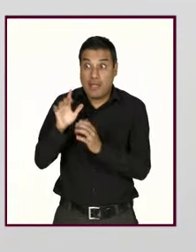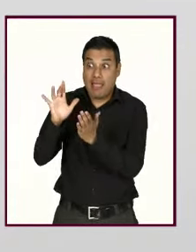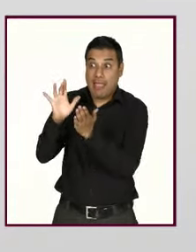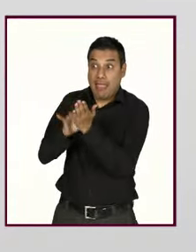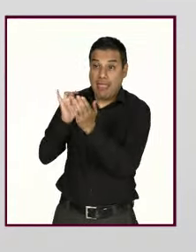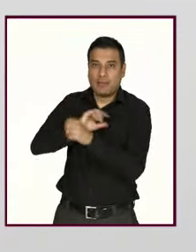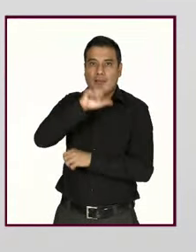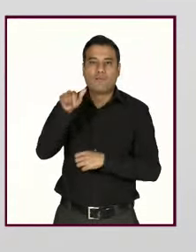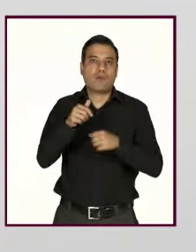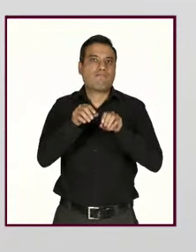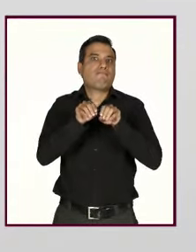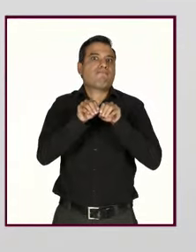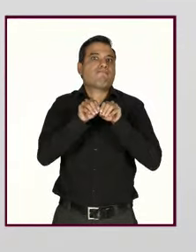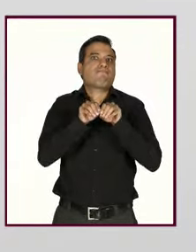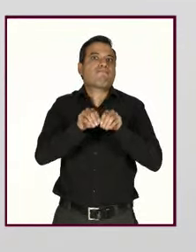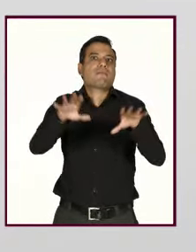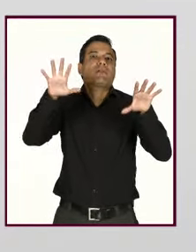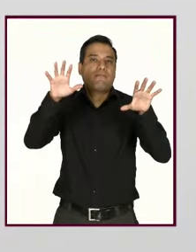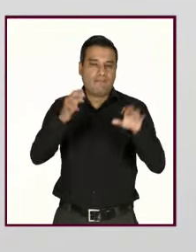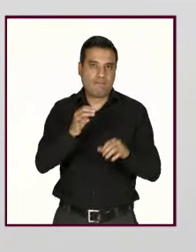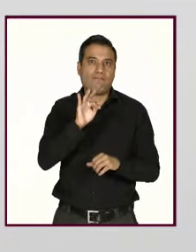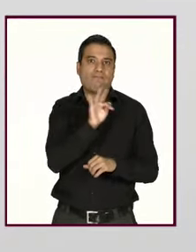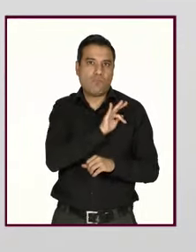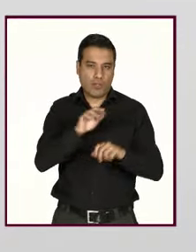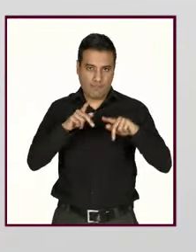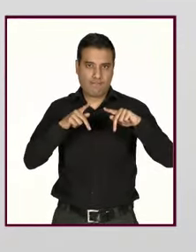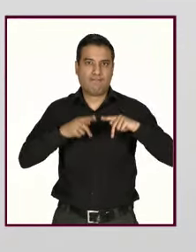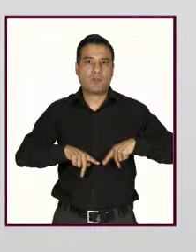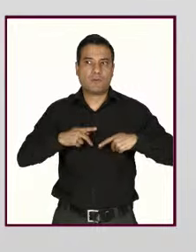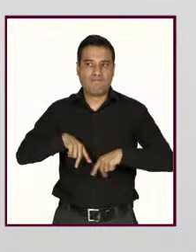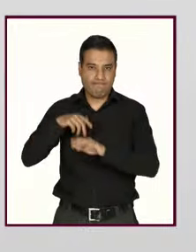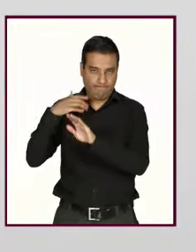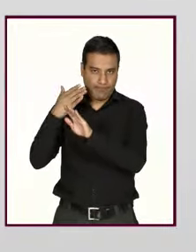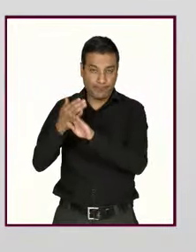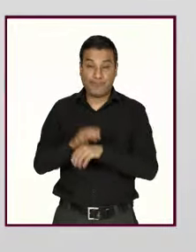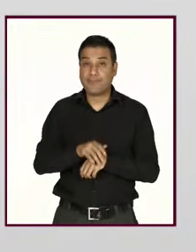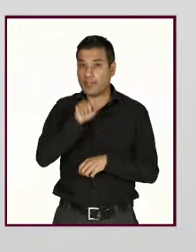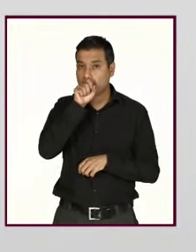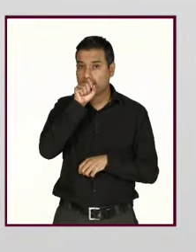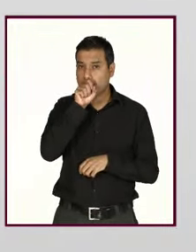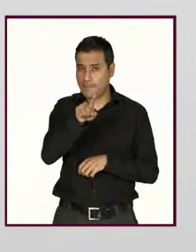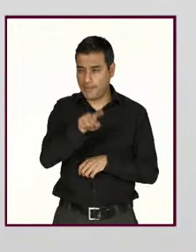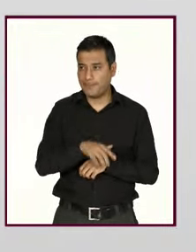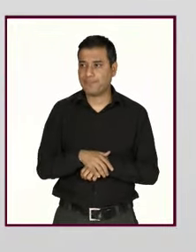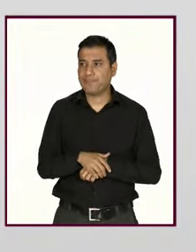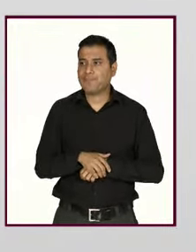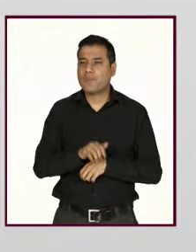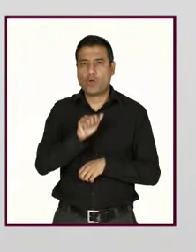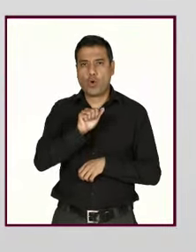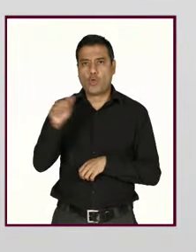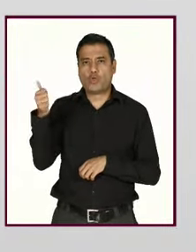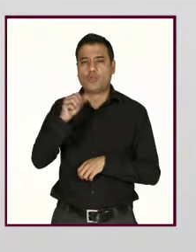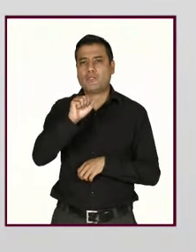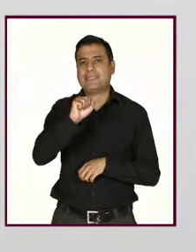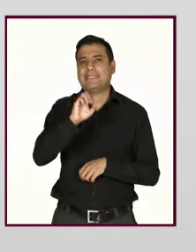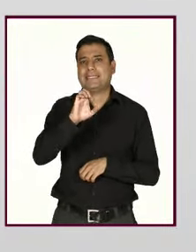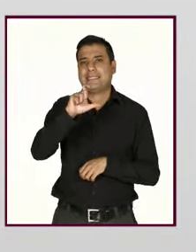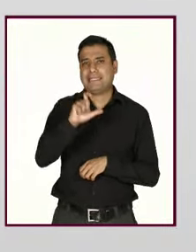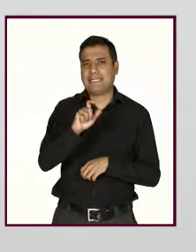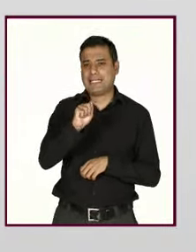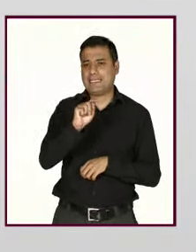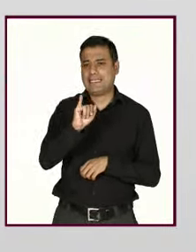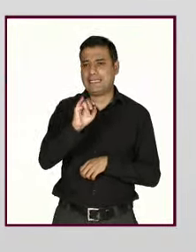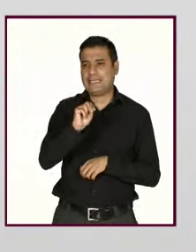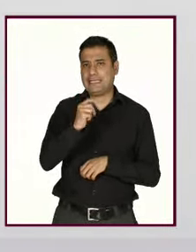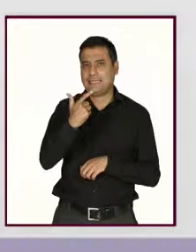rondando por internet. Perfecto. Posteriormente también tenemos, además del doxing, el sexting, que si bien inicia como